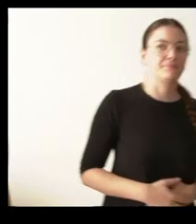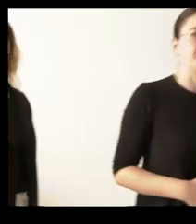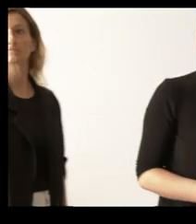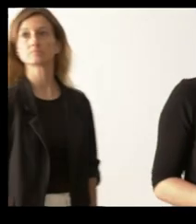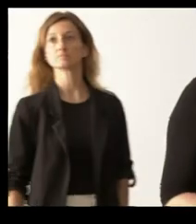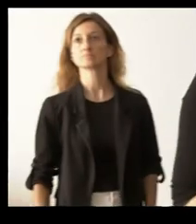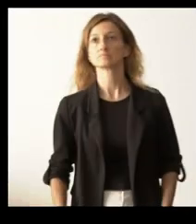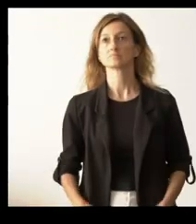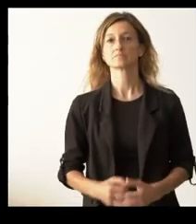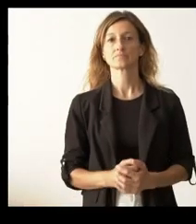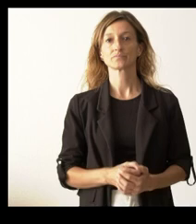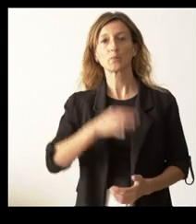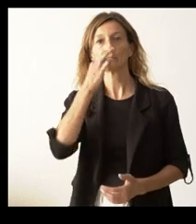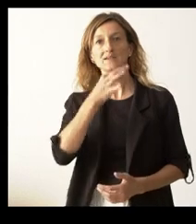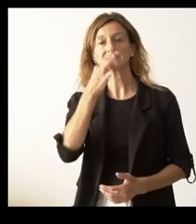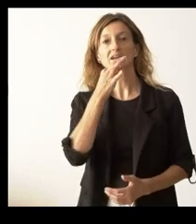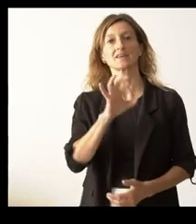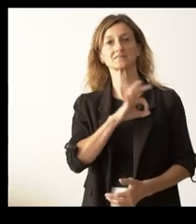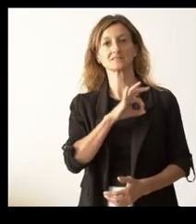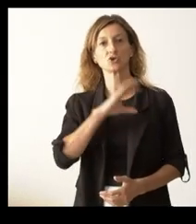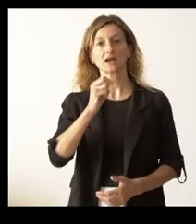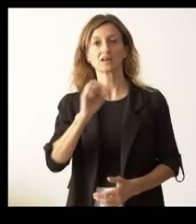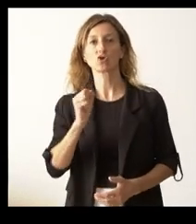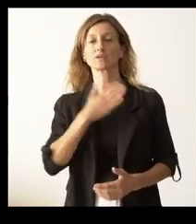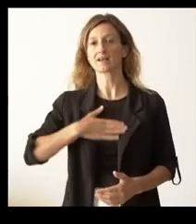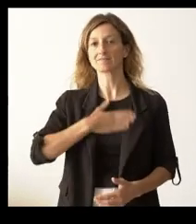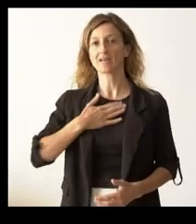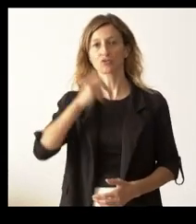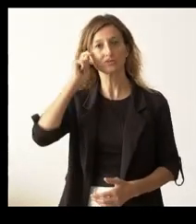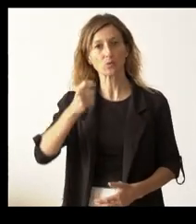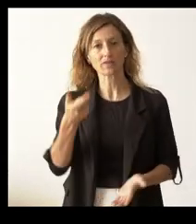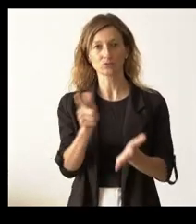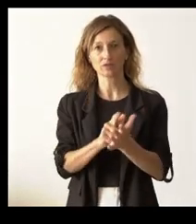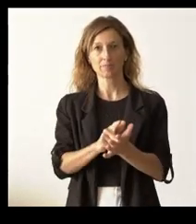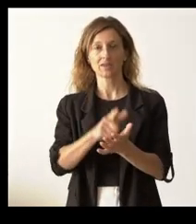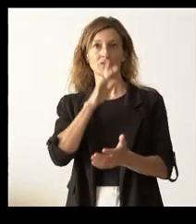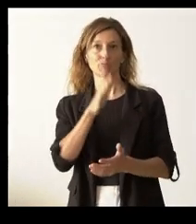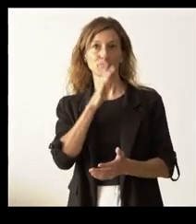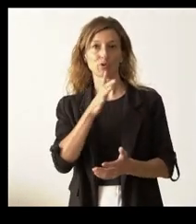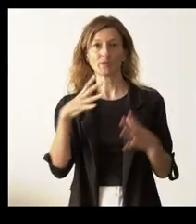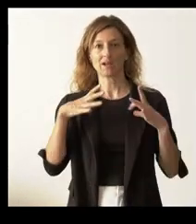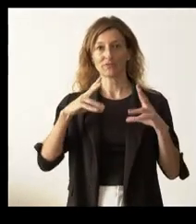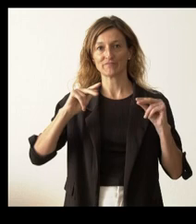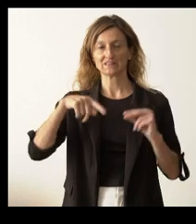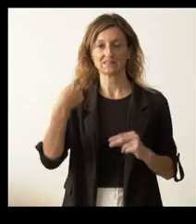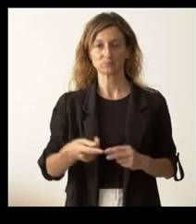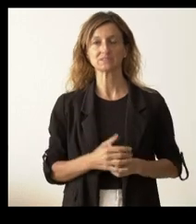Buenas tardes, señor Carriedo. Encantado de saludarle de nuevo después de las vacaciones.